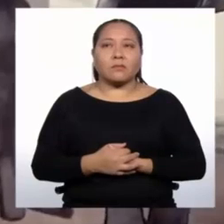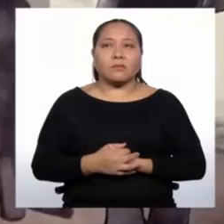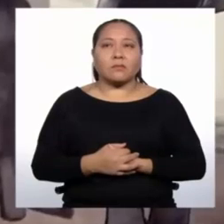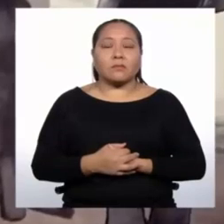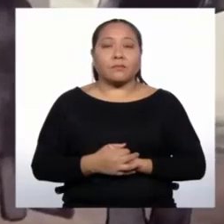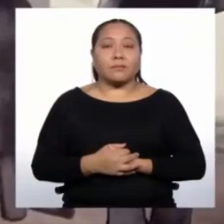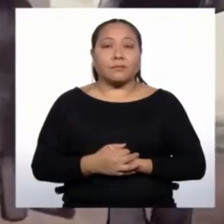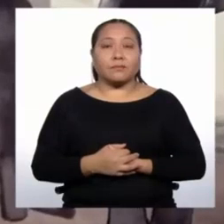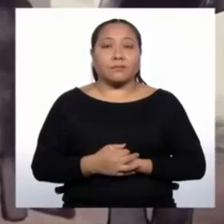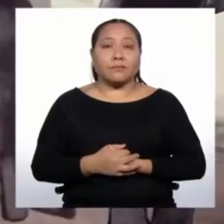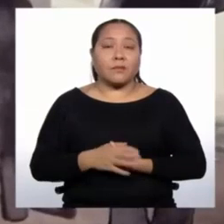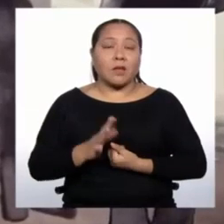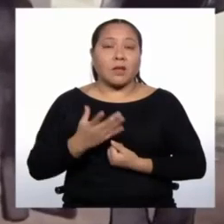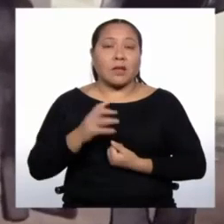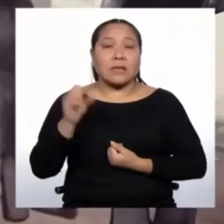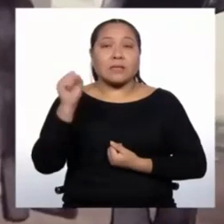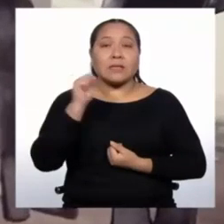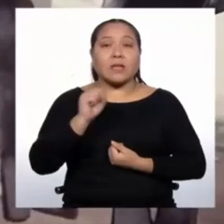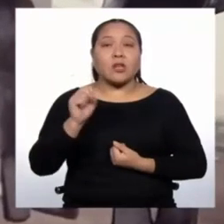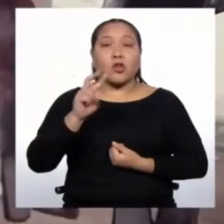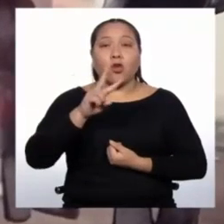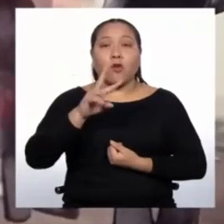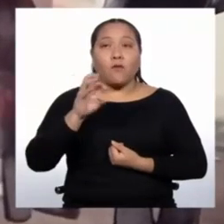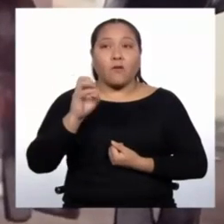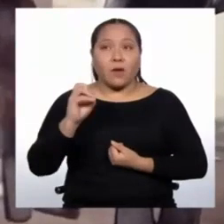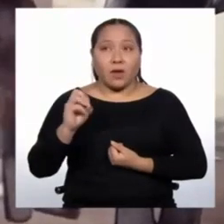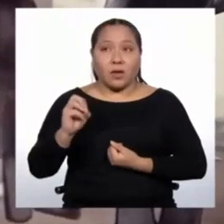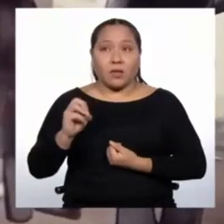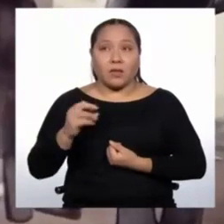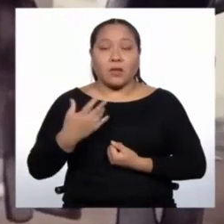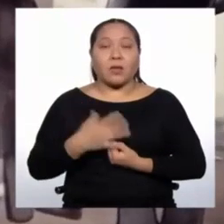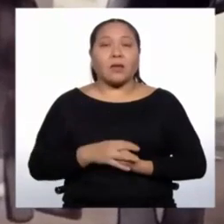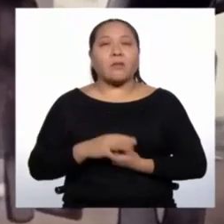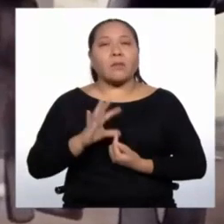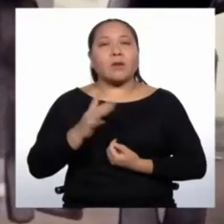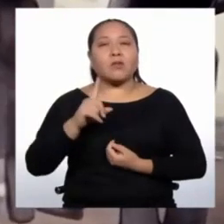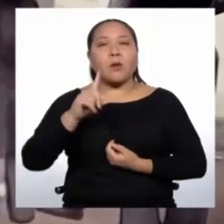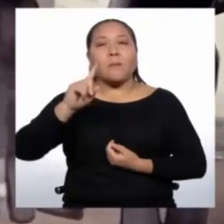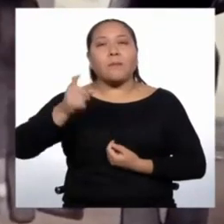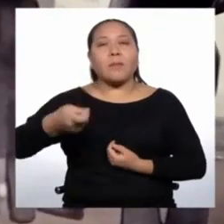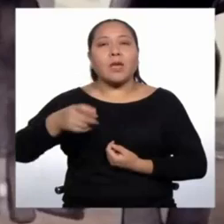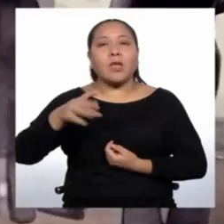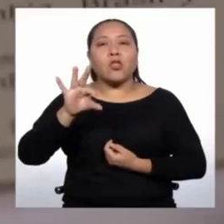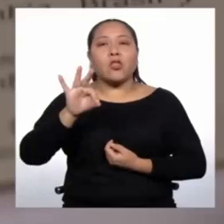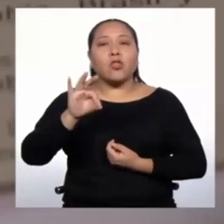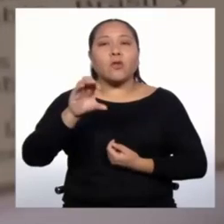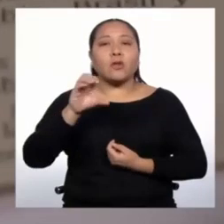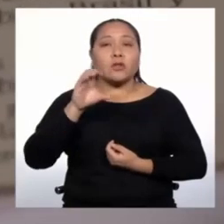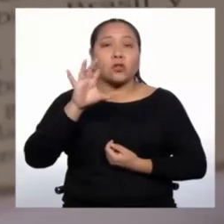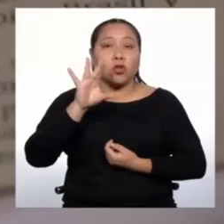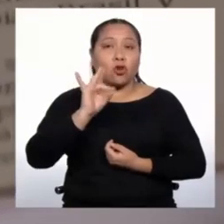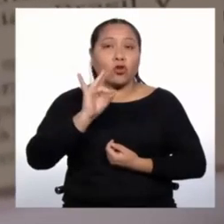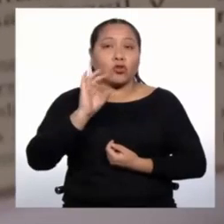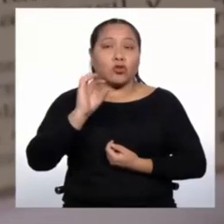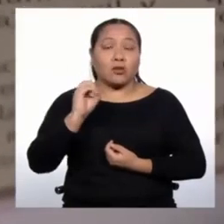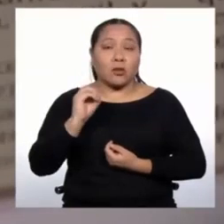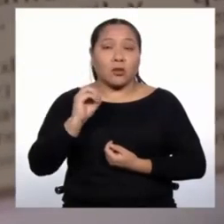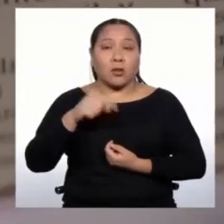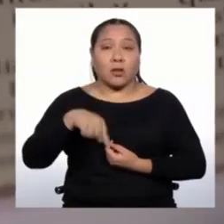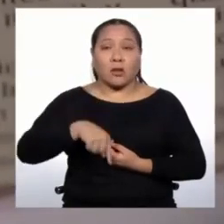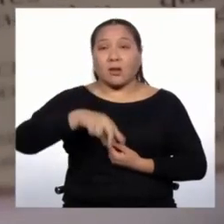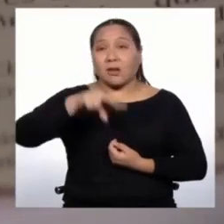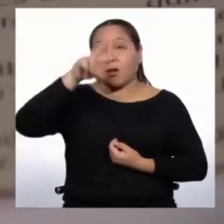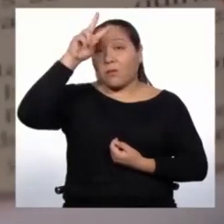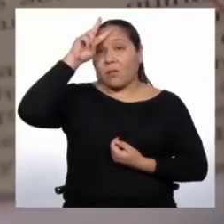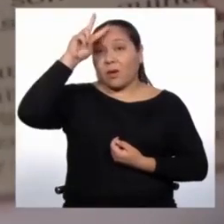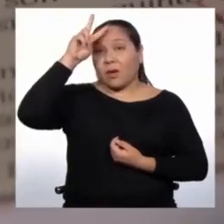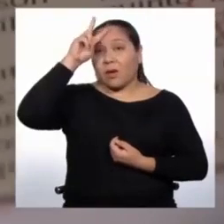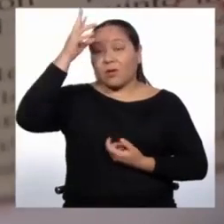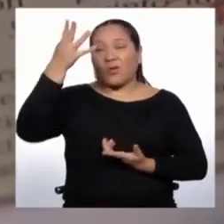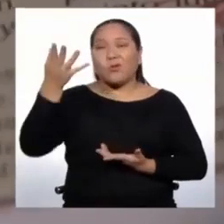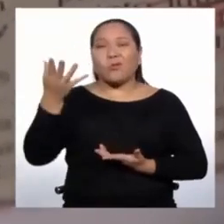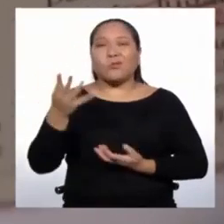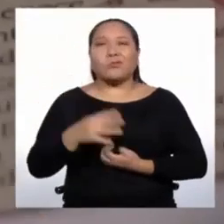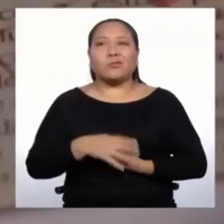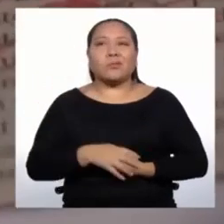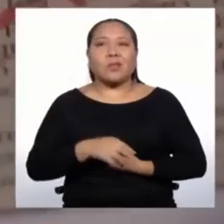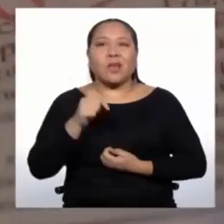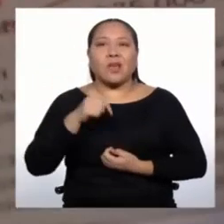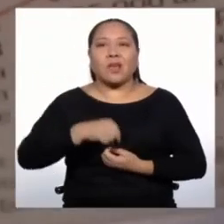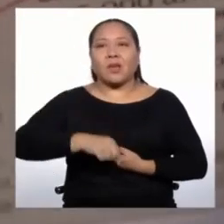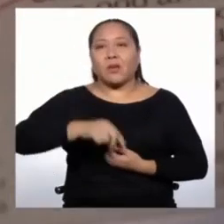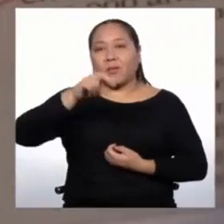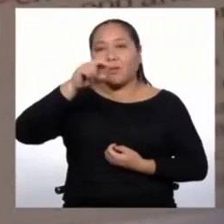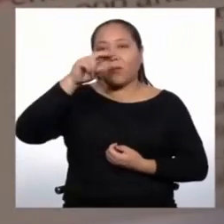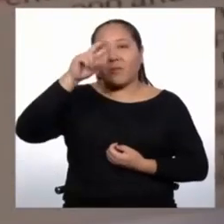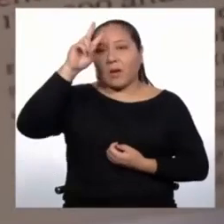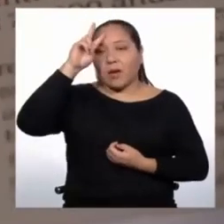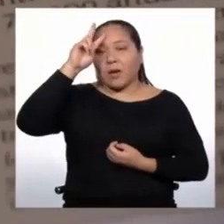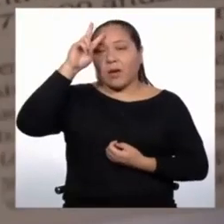Durante el siglo XX y sobre todo a partir de la década de 1980, el Perú se caracterizó por ser un país de